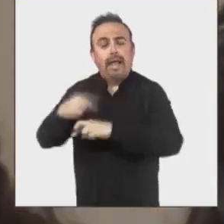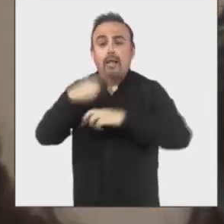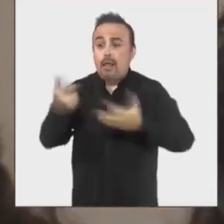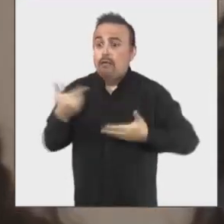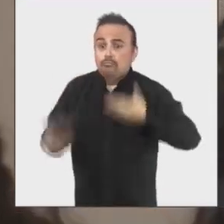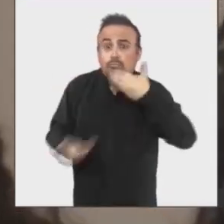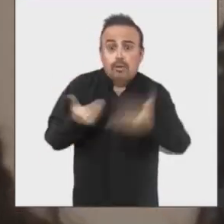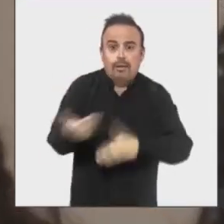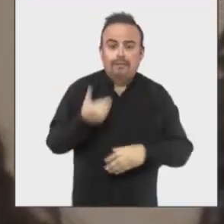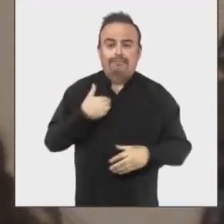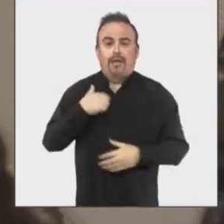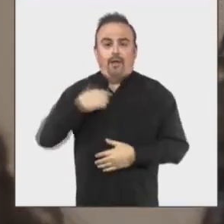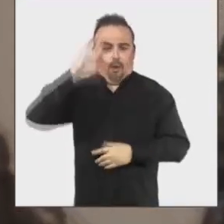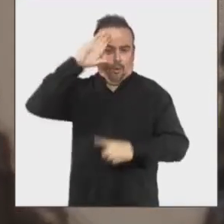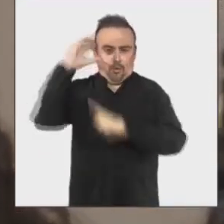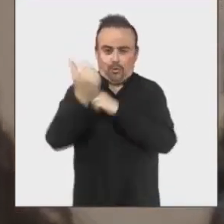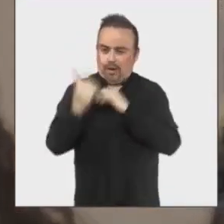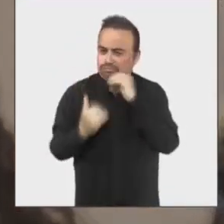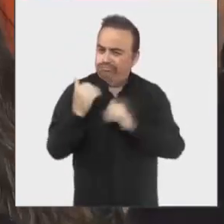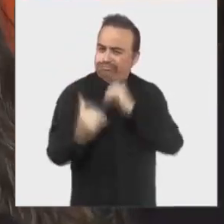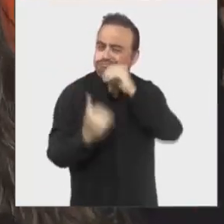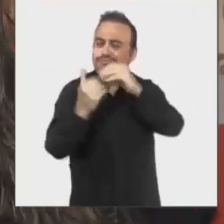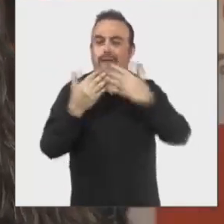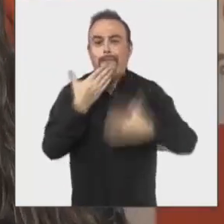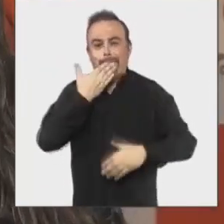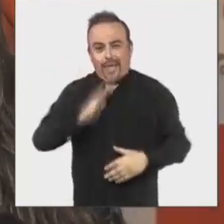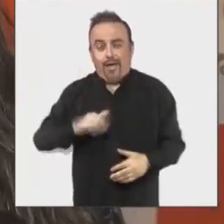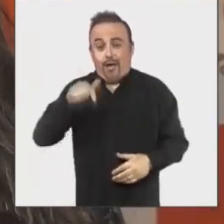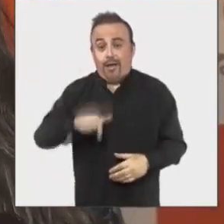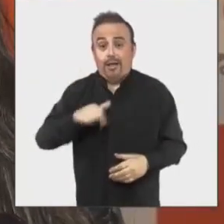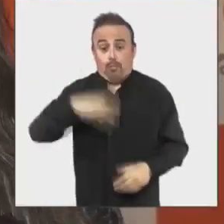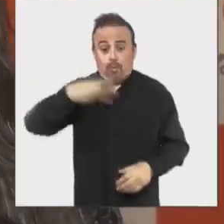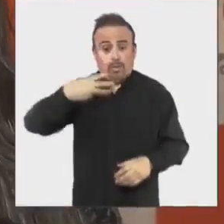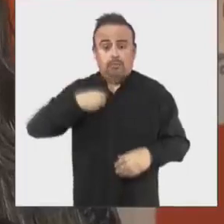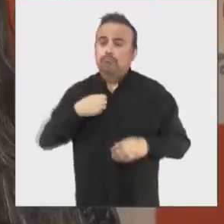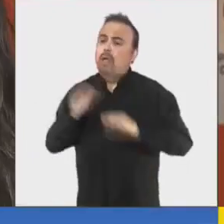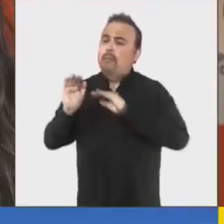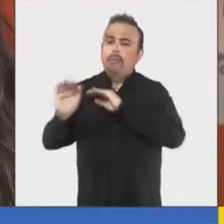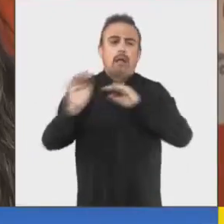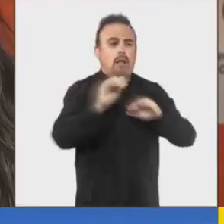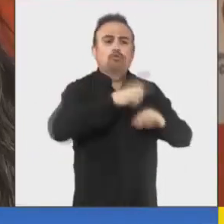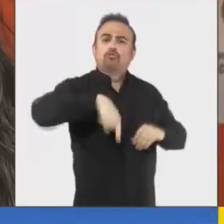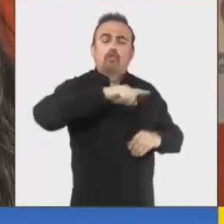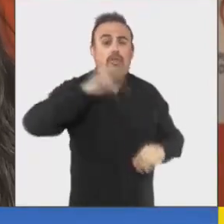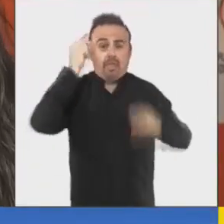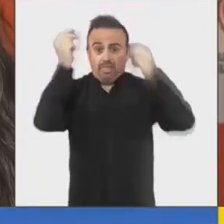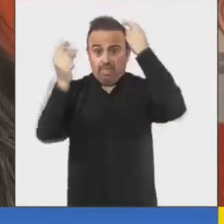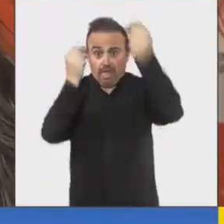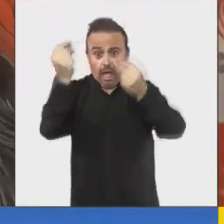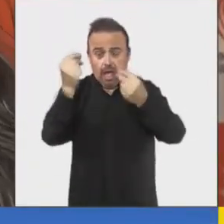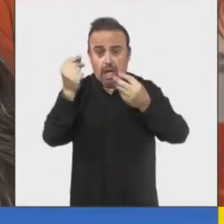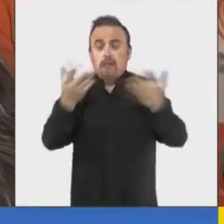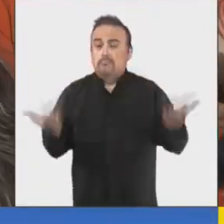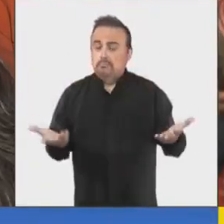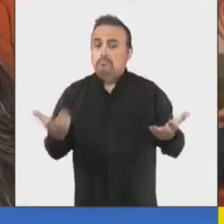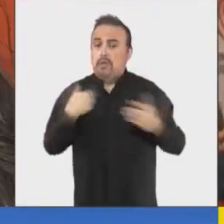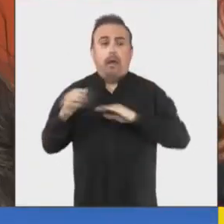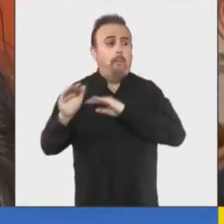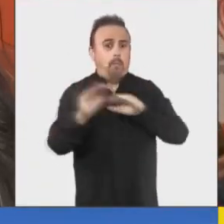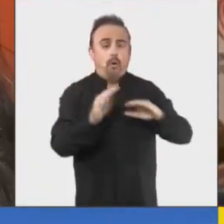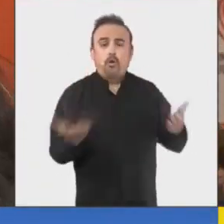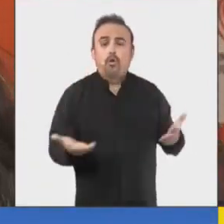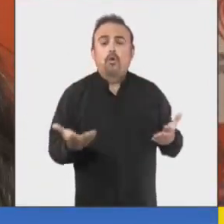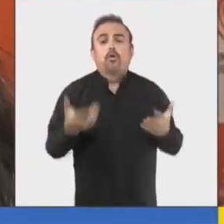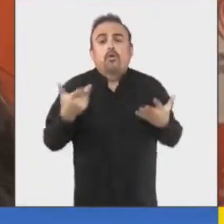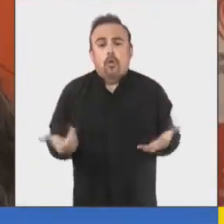enriquecimiento cultural de la comuna. Como municipio vamos a apoyar todas las ideas creativas que